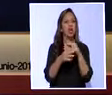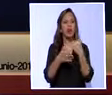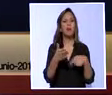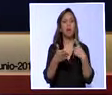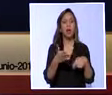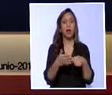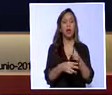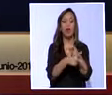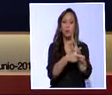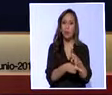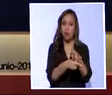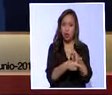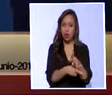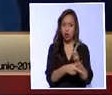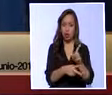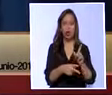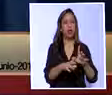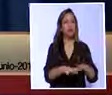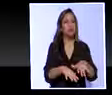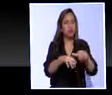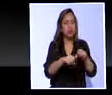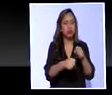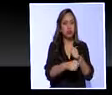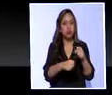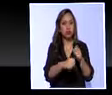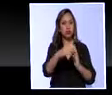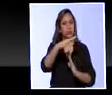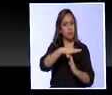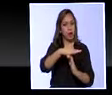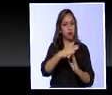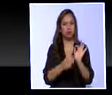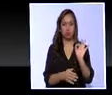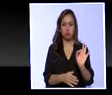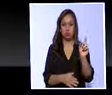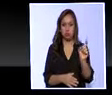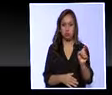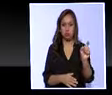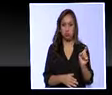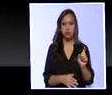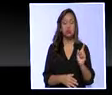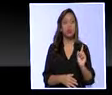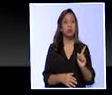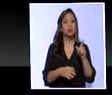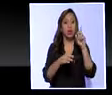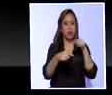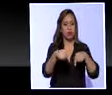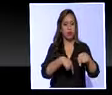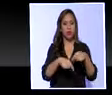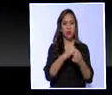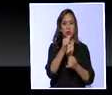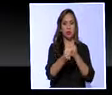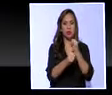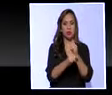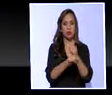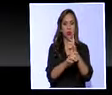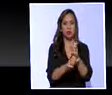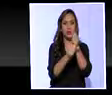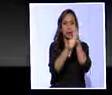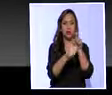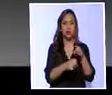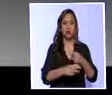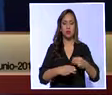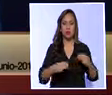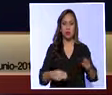nucleares, radioactivos e instalaciones nucleares con fines pacíficos, dando especial énfasis en el transporte internacional y medidas de seguridad de estos